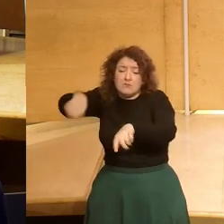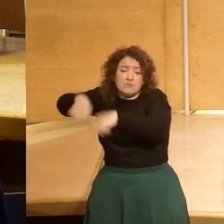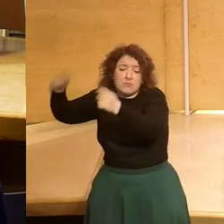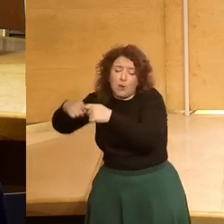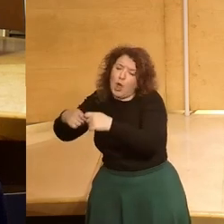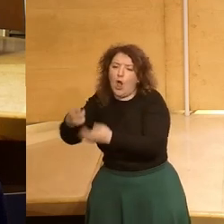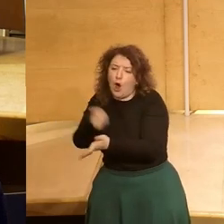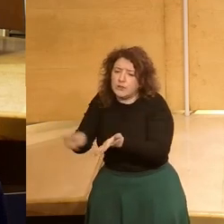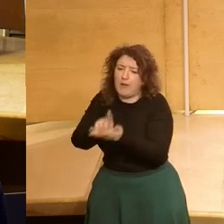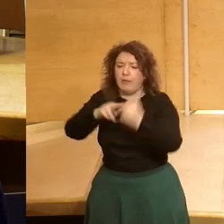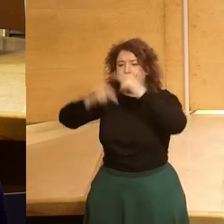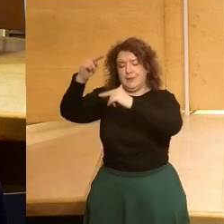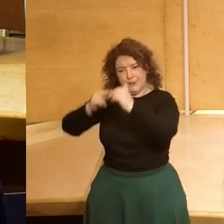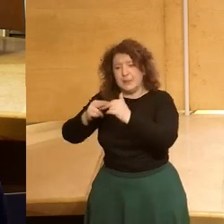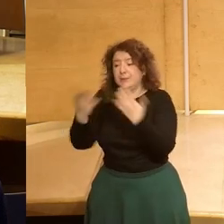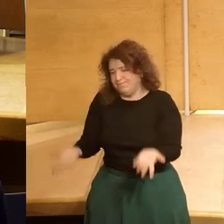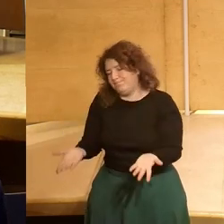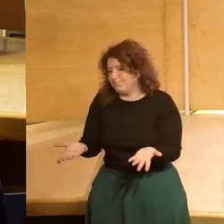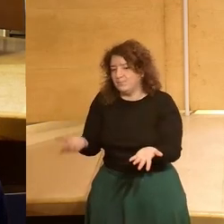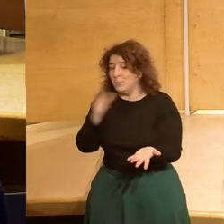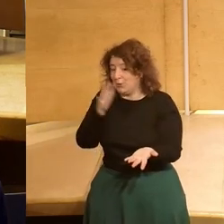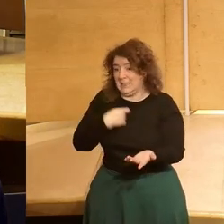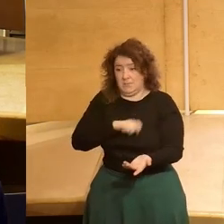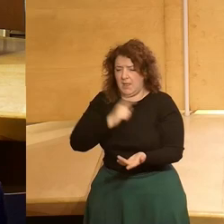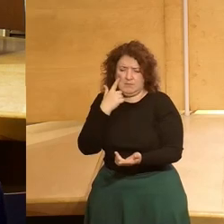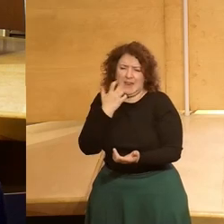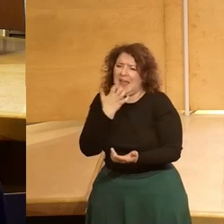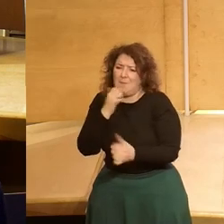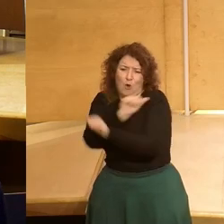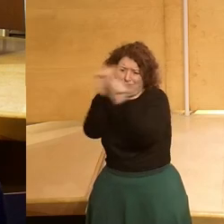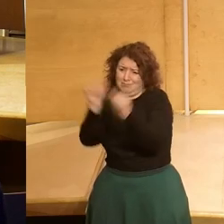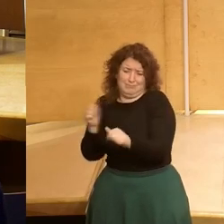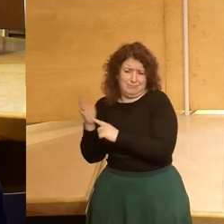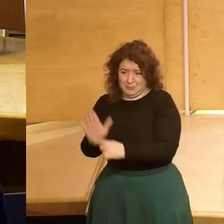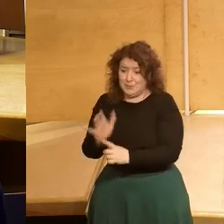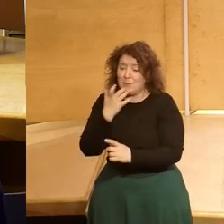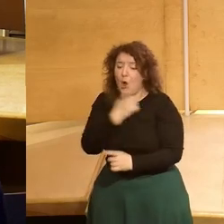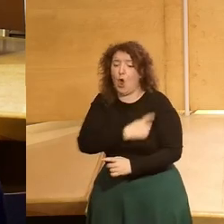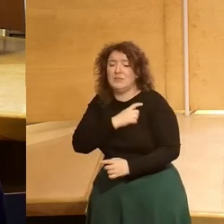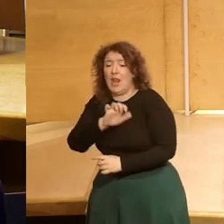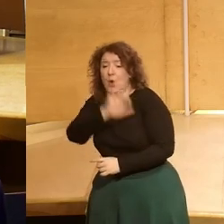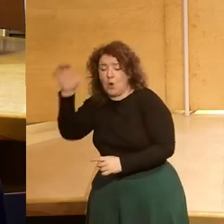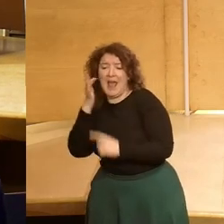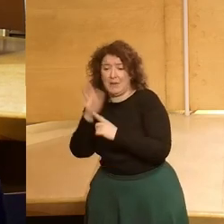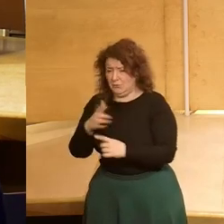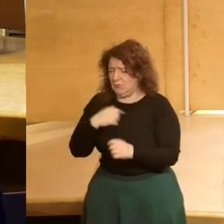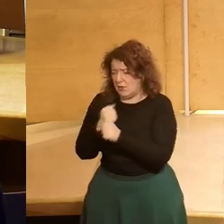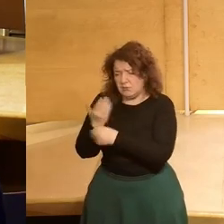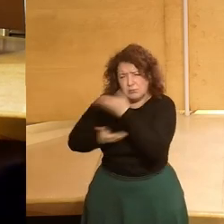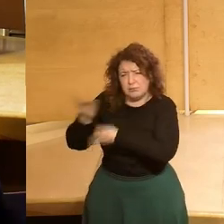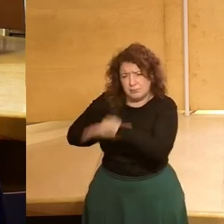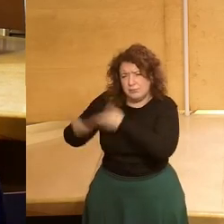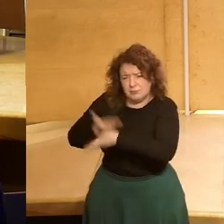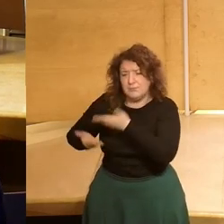reconstruir y España es probablemente el ejemplo más paradigmático con la representante de la Comisión Europea con quien he trabajado muchos